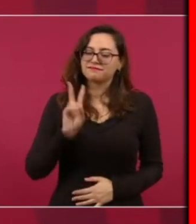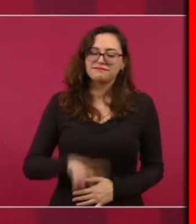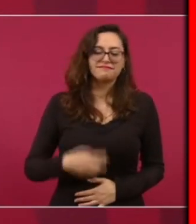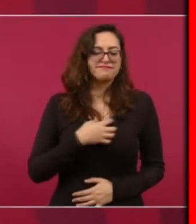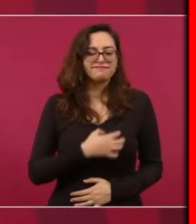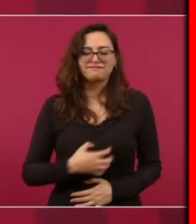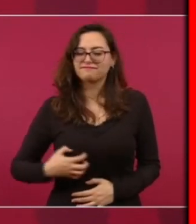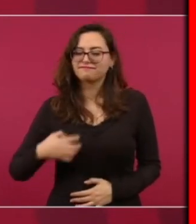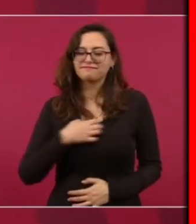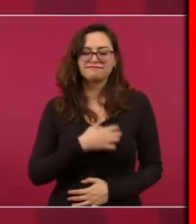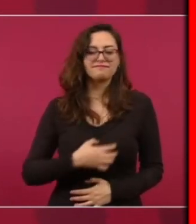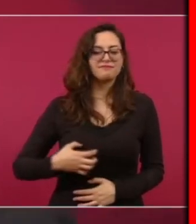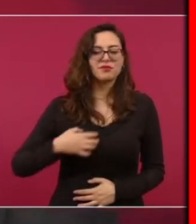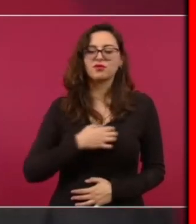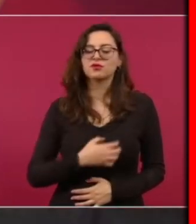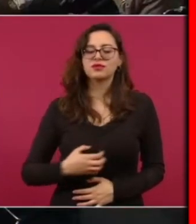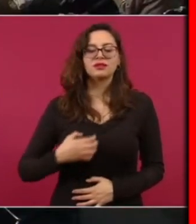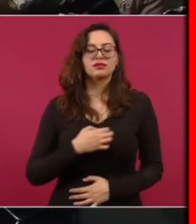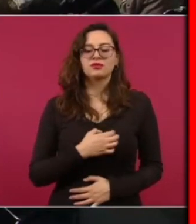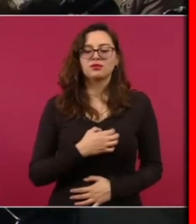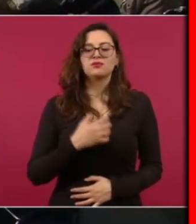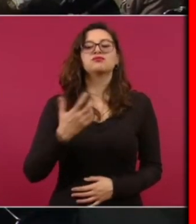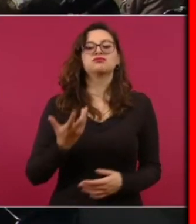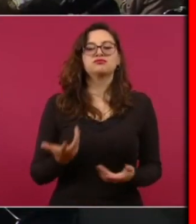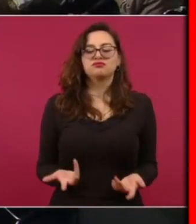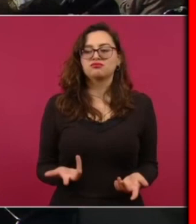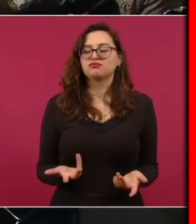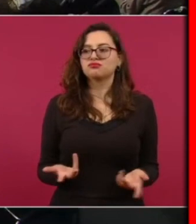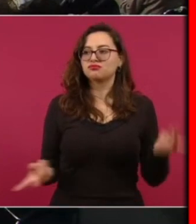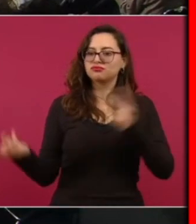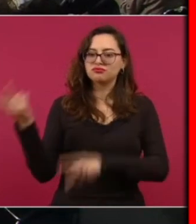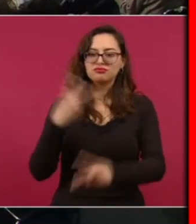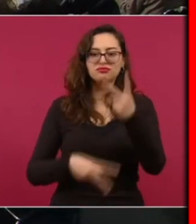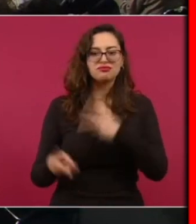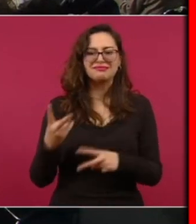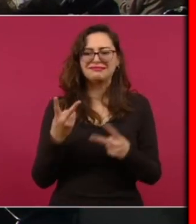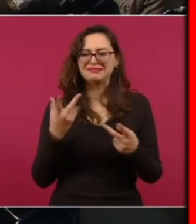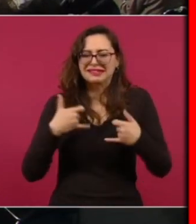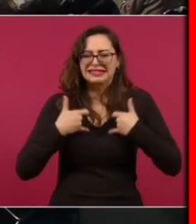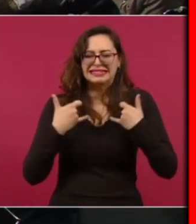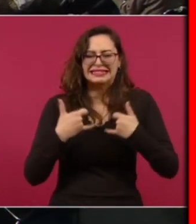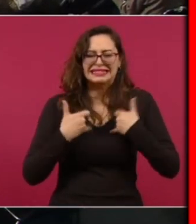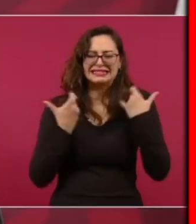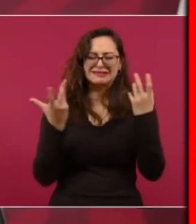El que Hayan participado Muchísimos jóvenes